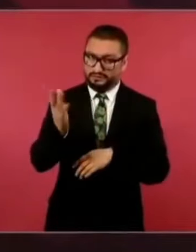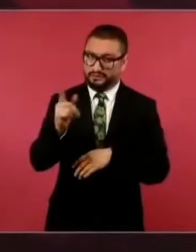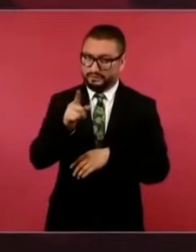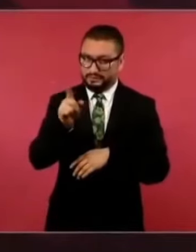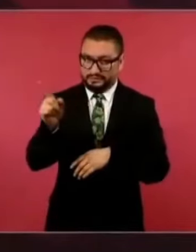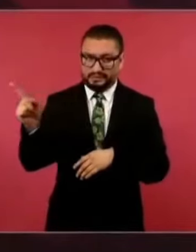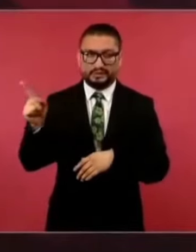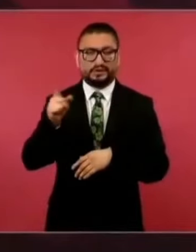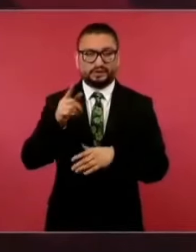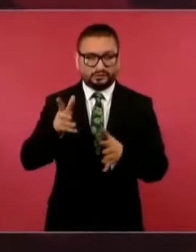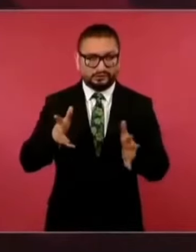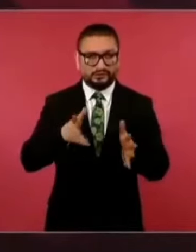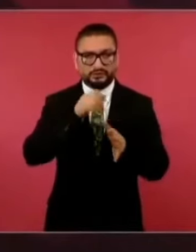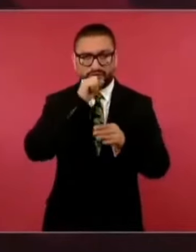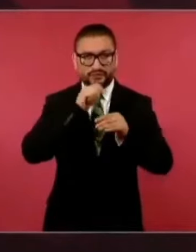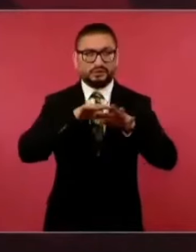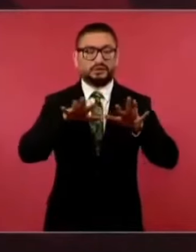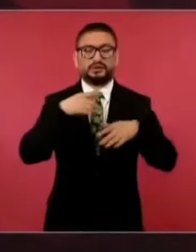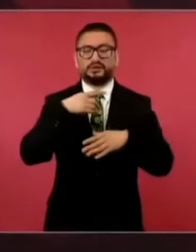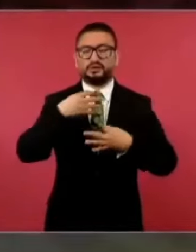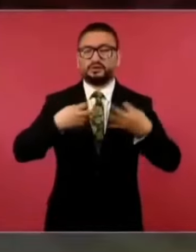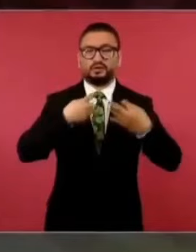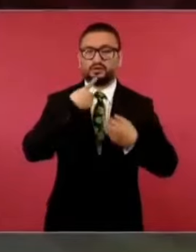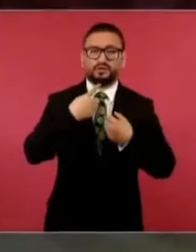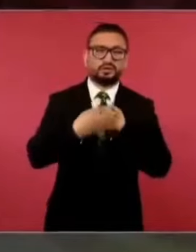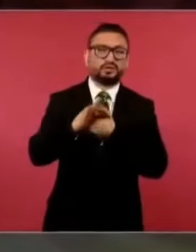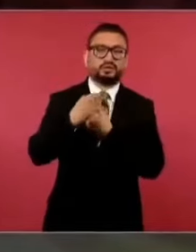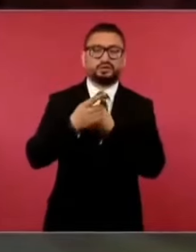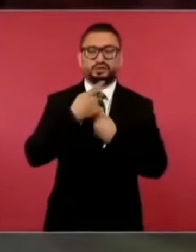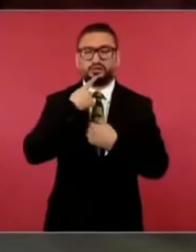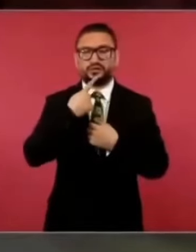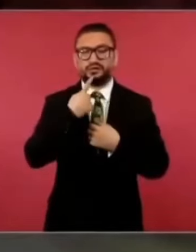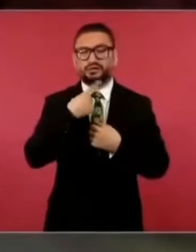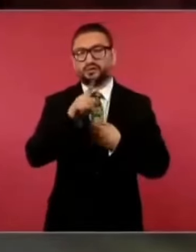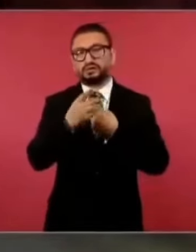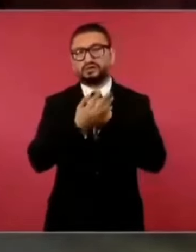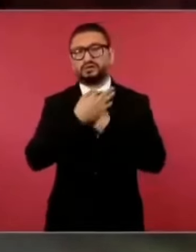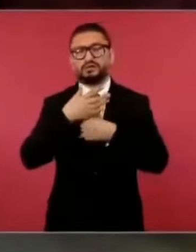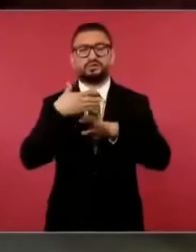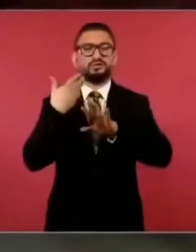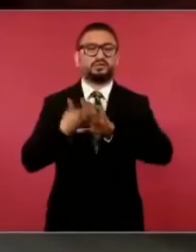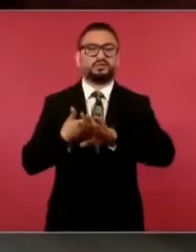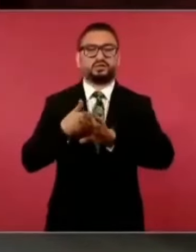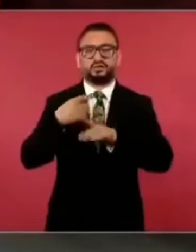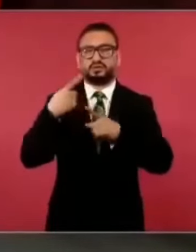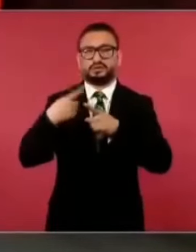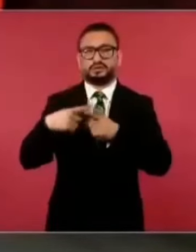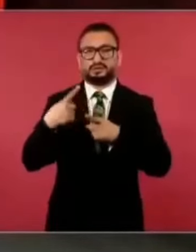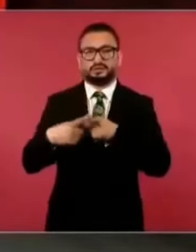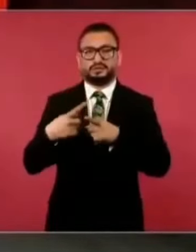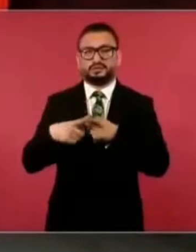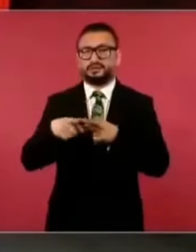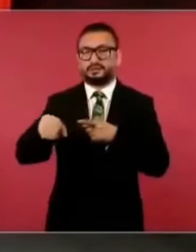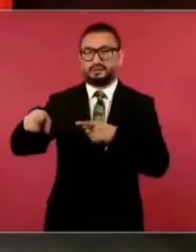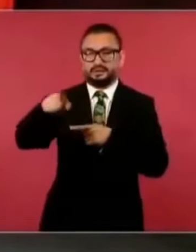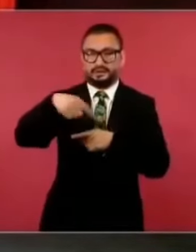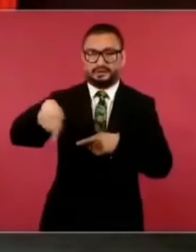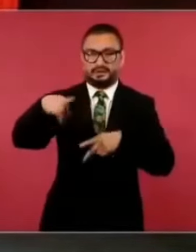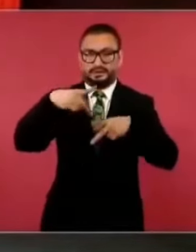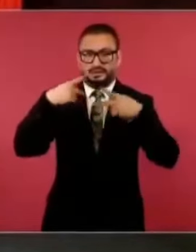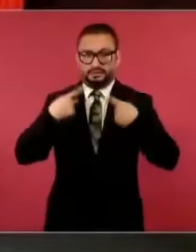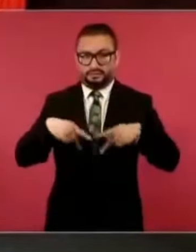amparos en contra de los detenidos